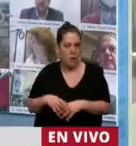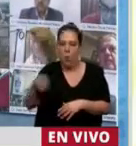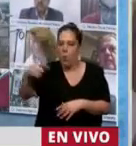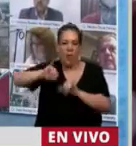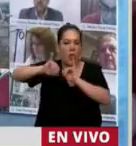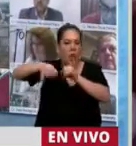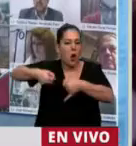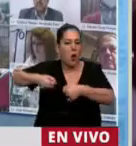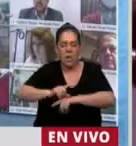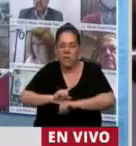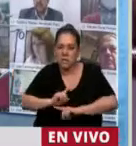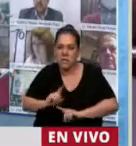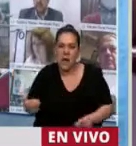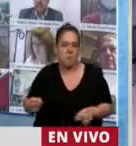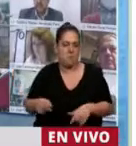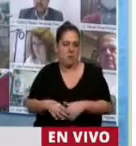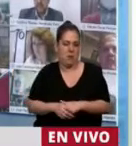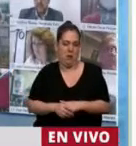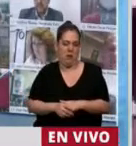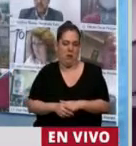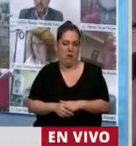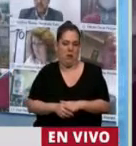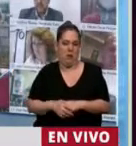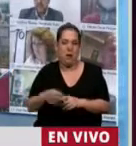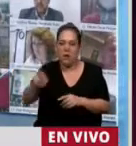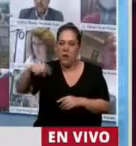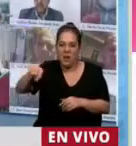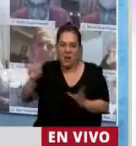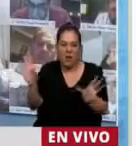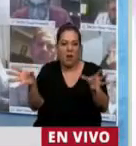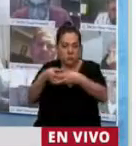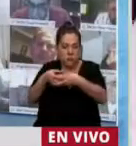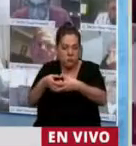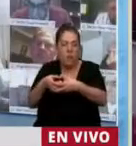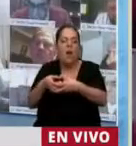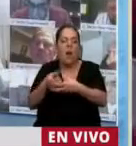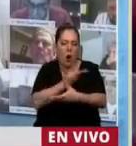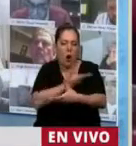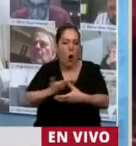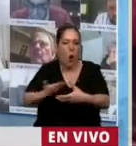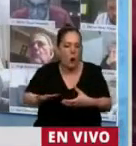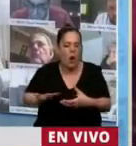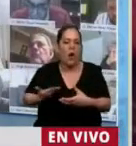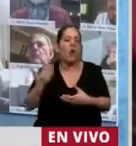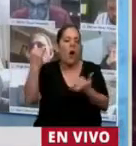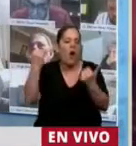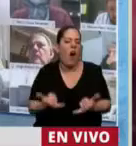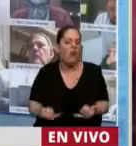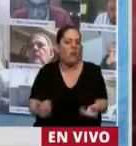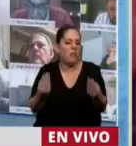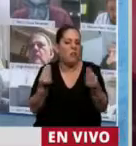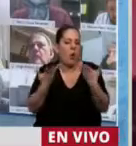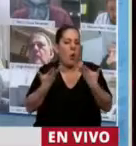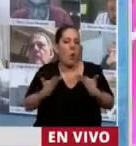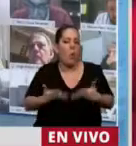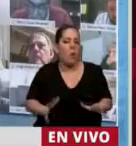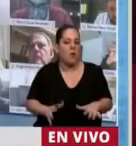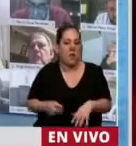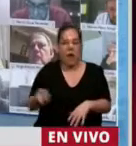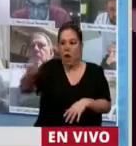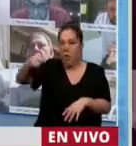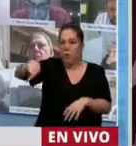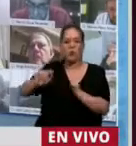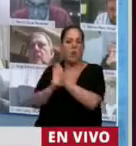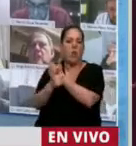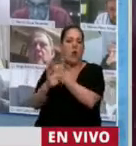pandemia que está afectando al mundo. José Luis, ¿estiman que la próxima sesión ya sería para tratar este tema de